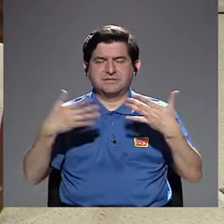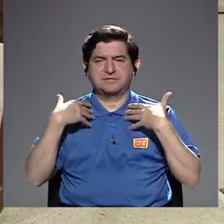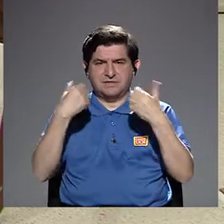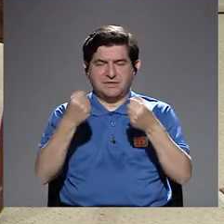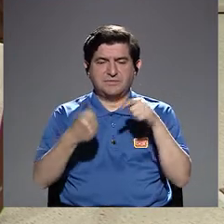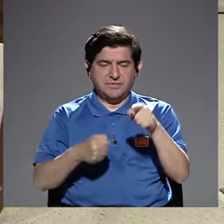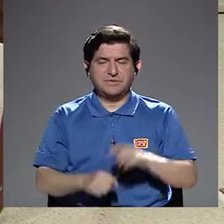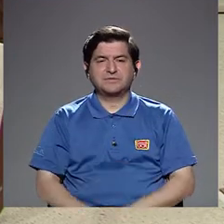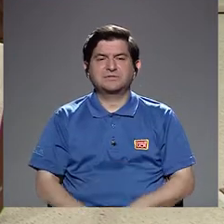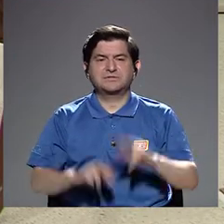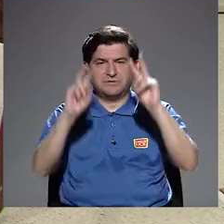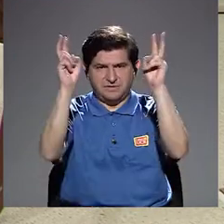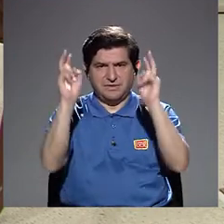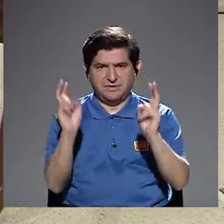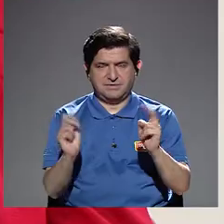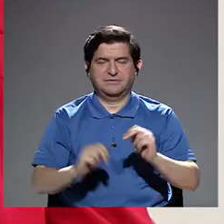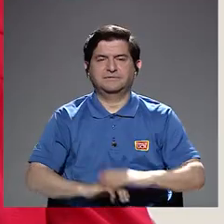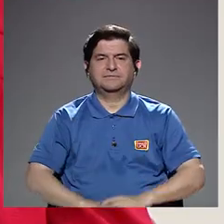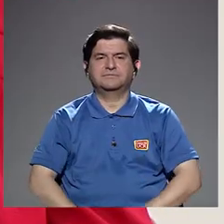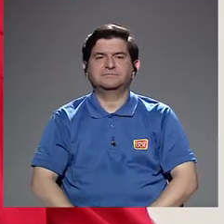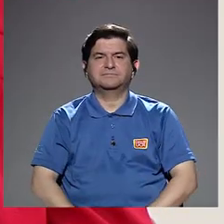esta temática, entre otras.